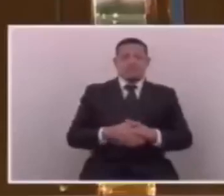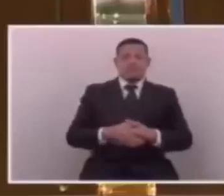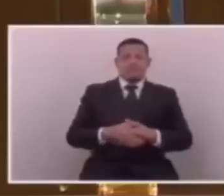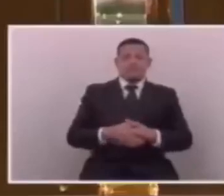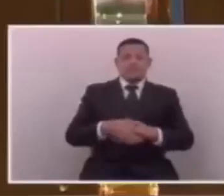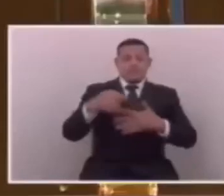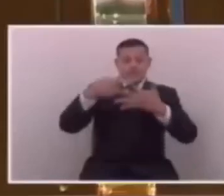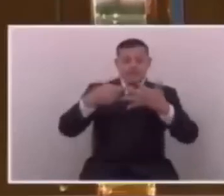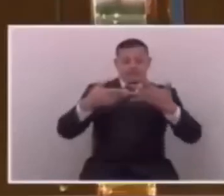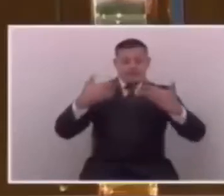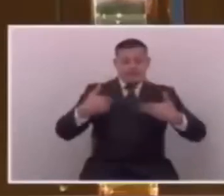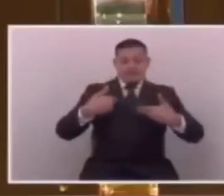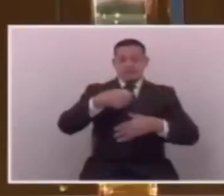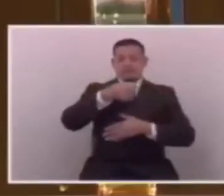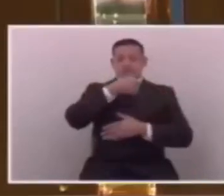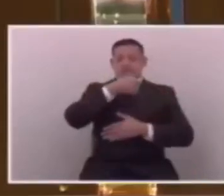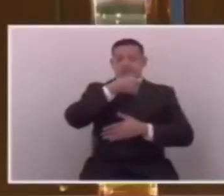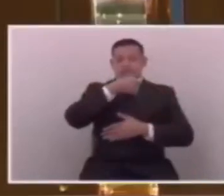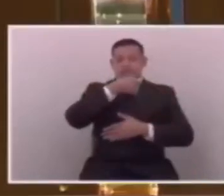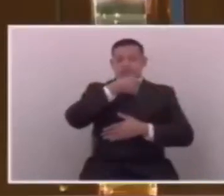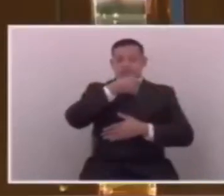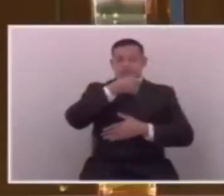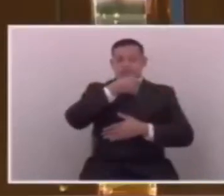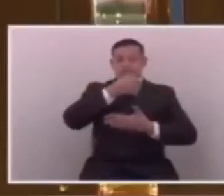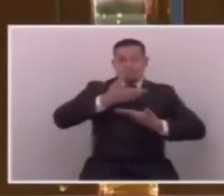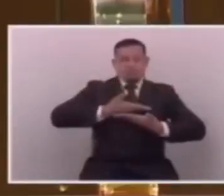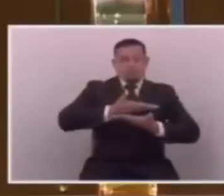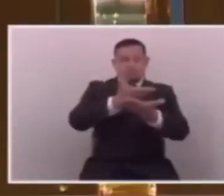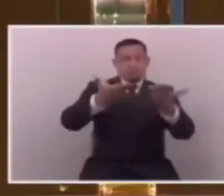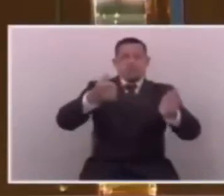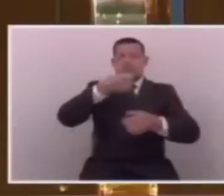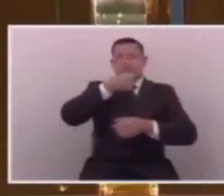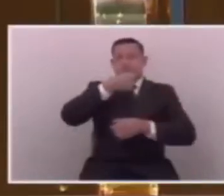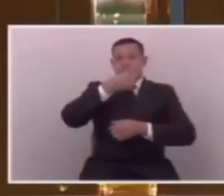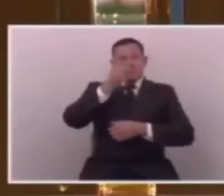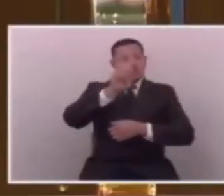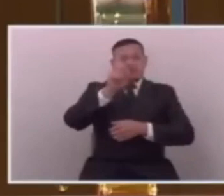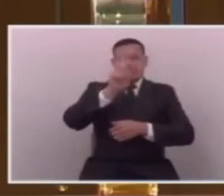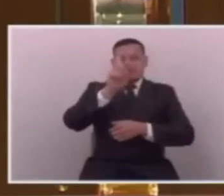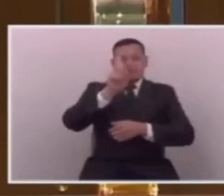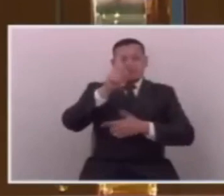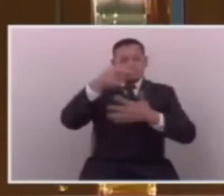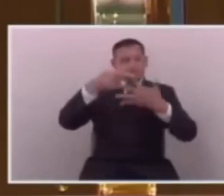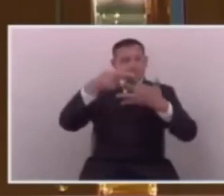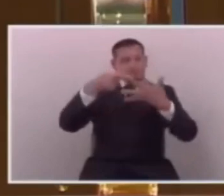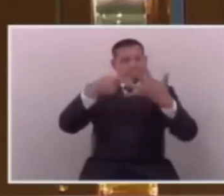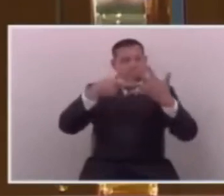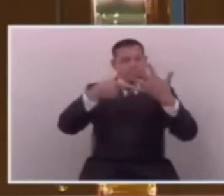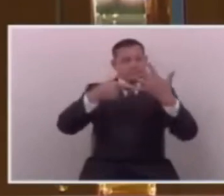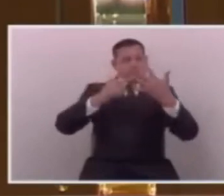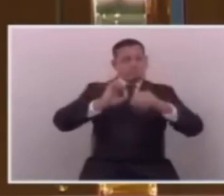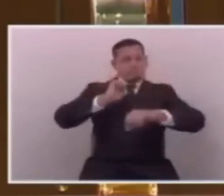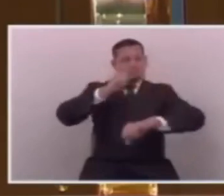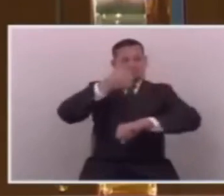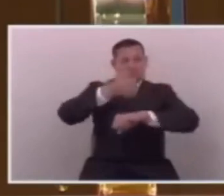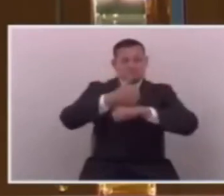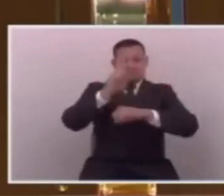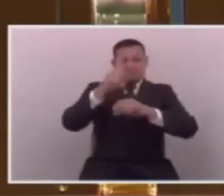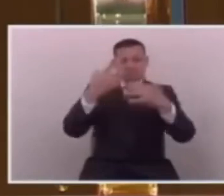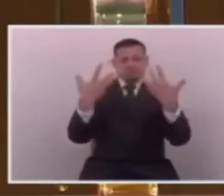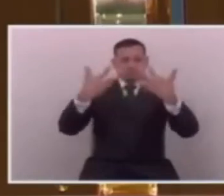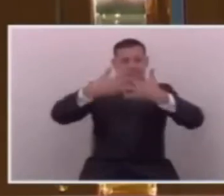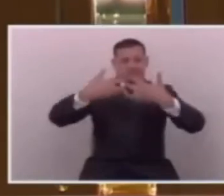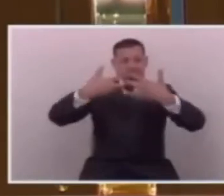El derecho a informarse y a informar no es potestad de unas